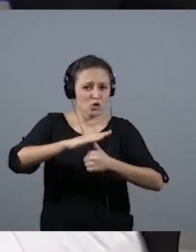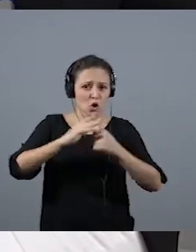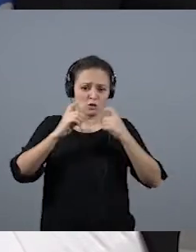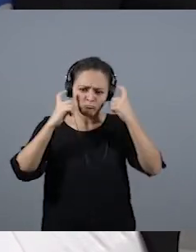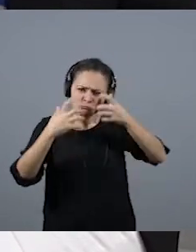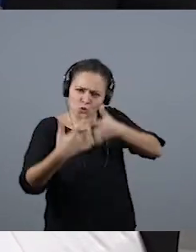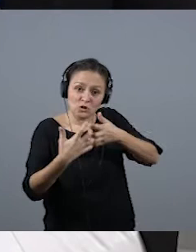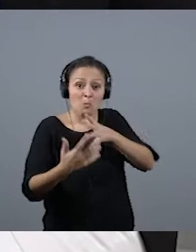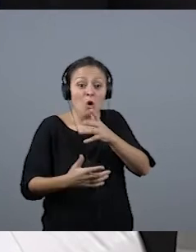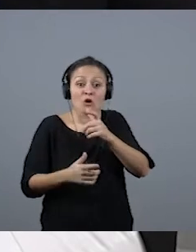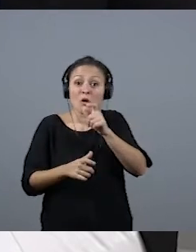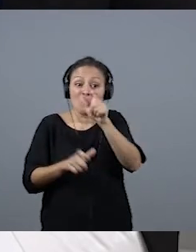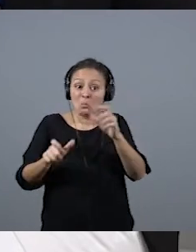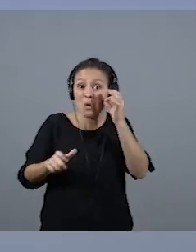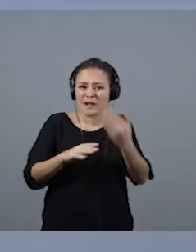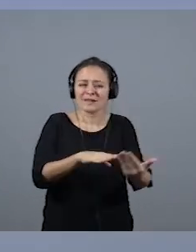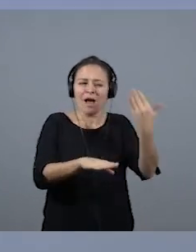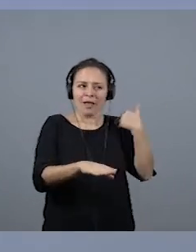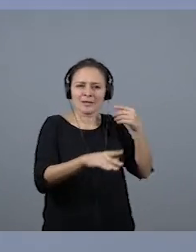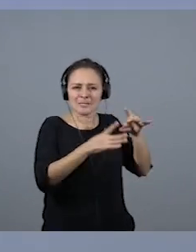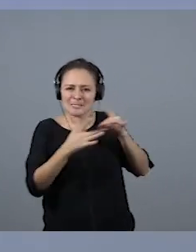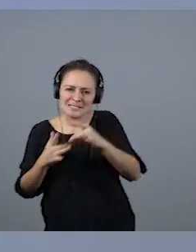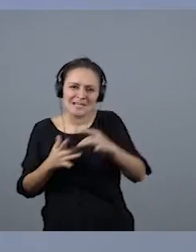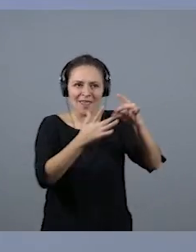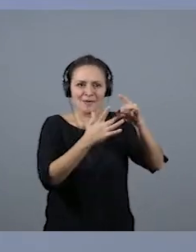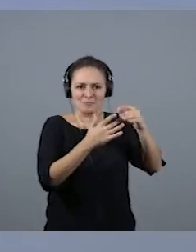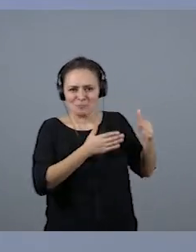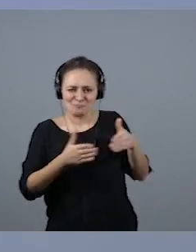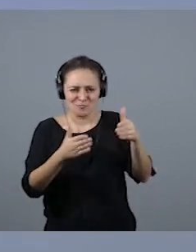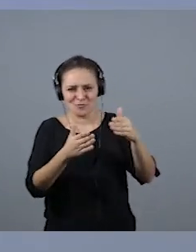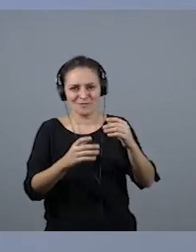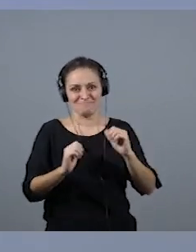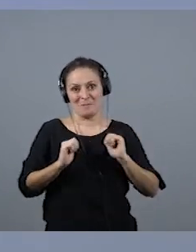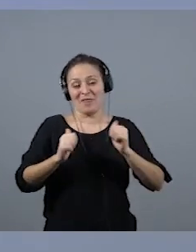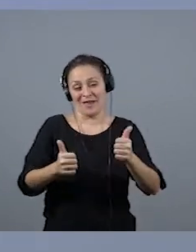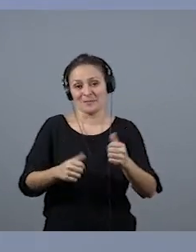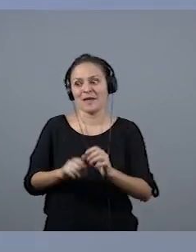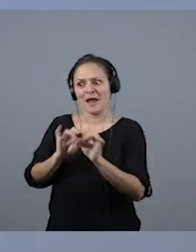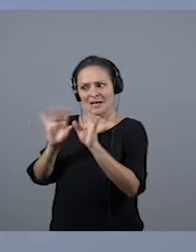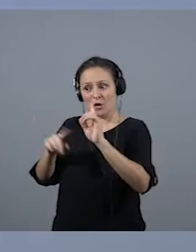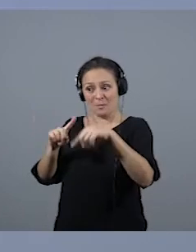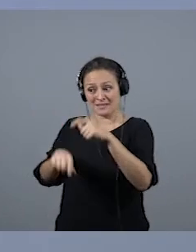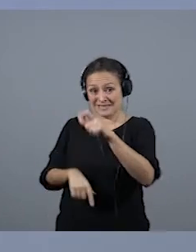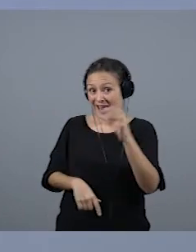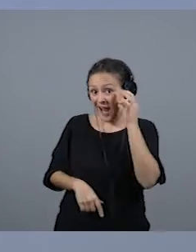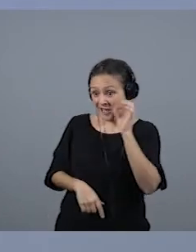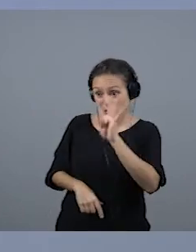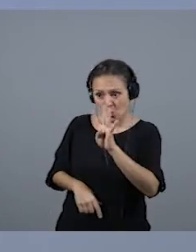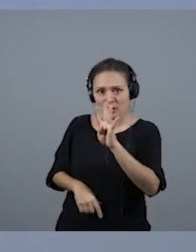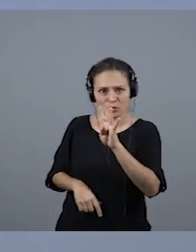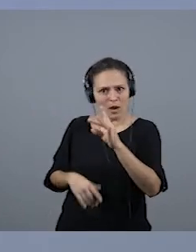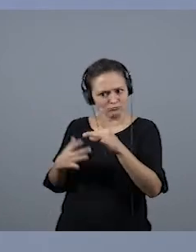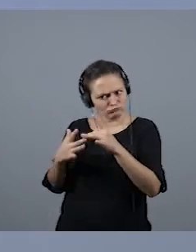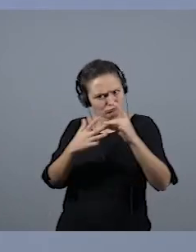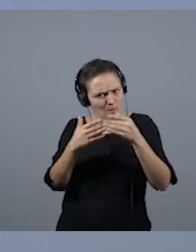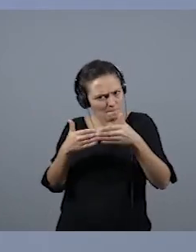pioneras que nos pusieron en el camino, ¿no? Efectivamente. Y ellas son cuatro de esas pioneras. Este año estamos con mujeres periodistas, el año